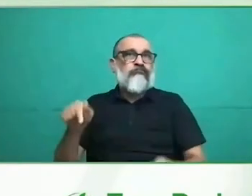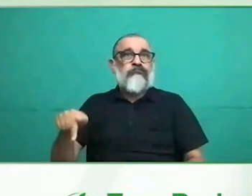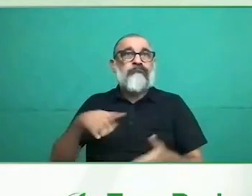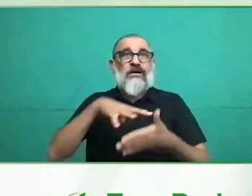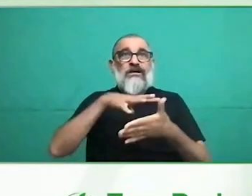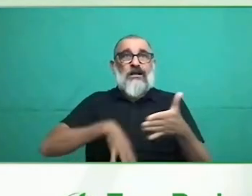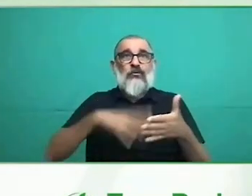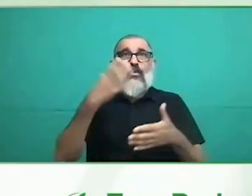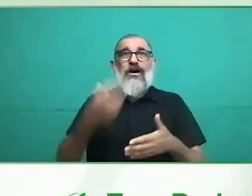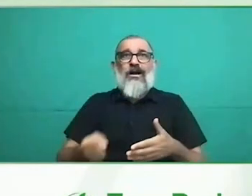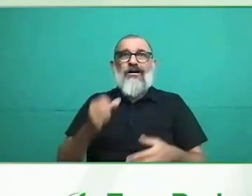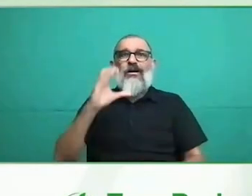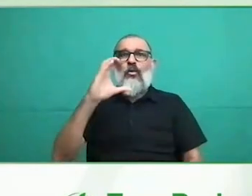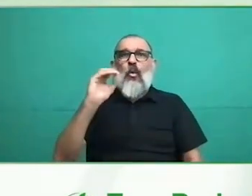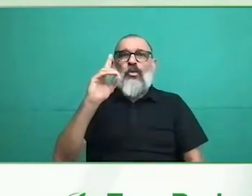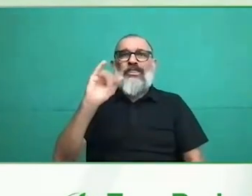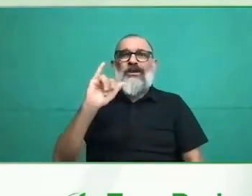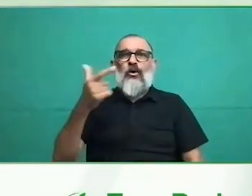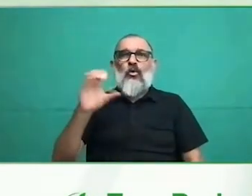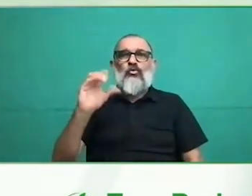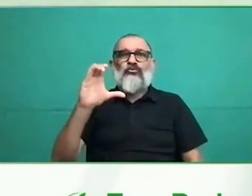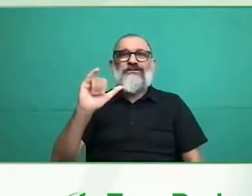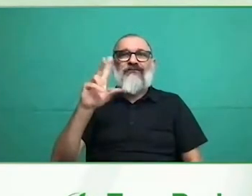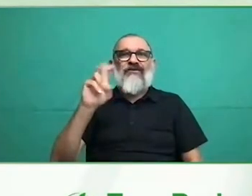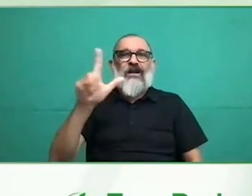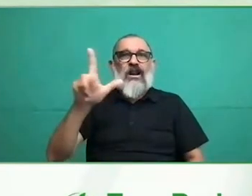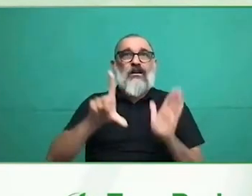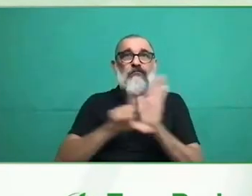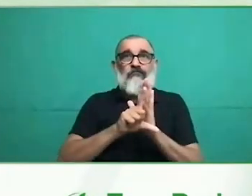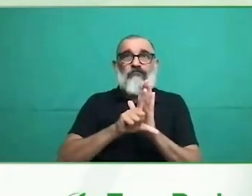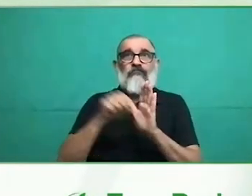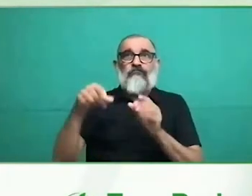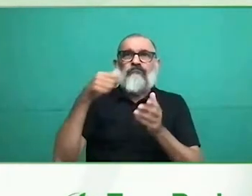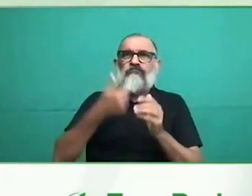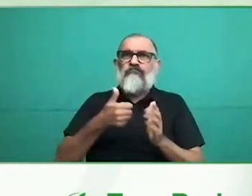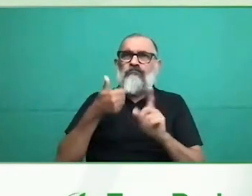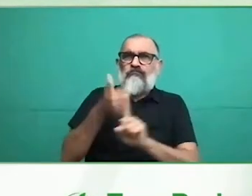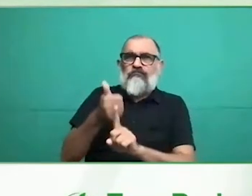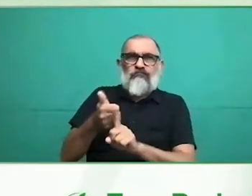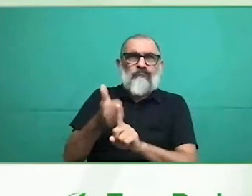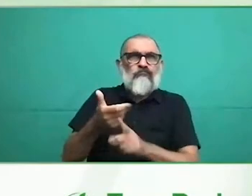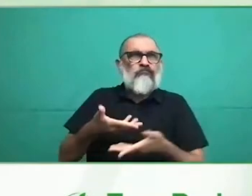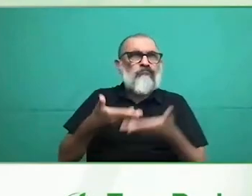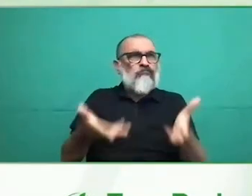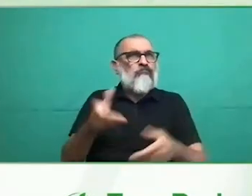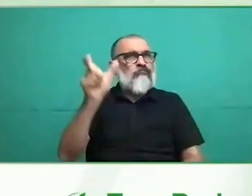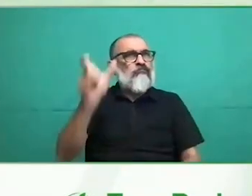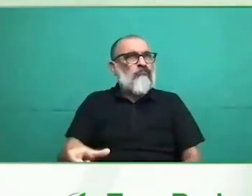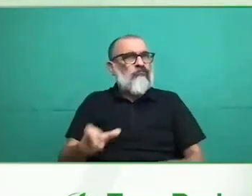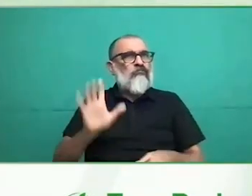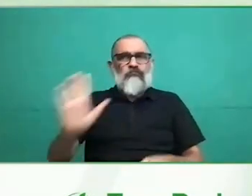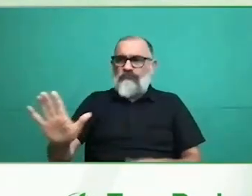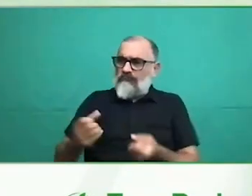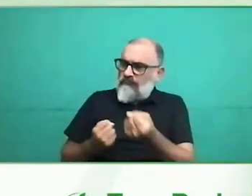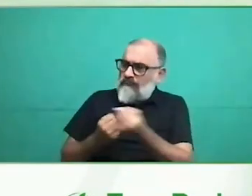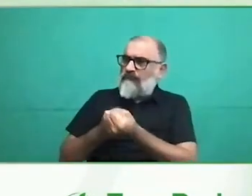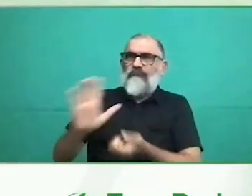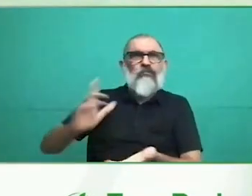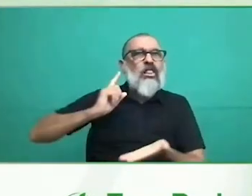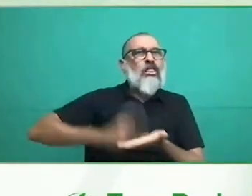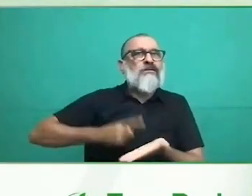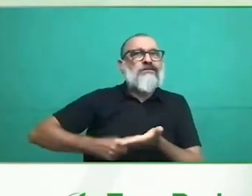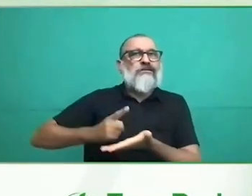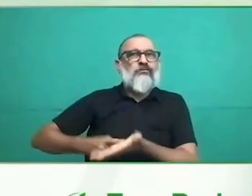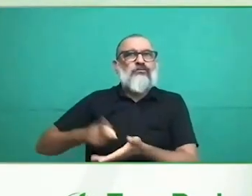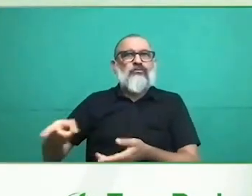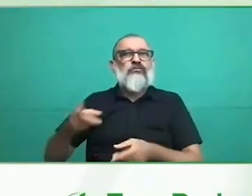personas con discapacidad, con mucha necesidad de apoyo y su entorno. Y, de hecho, cuanto más